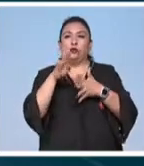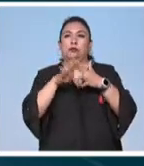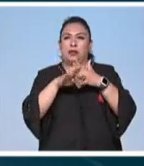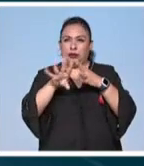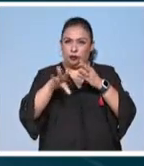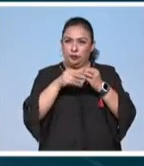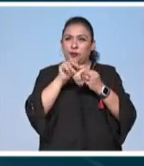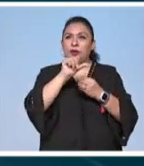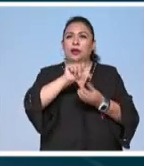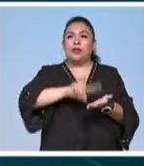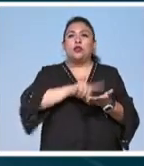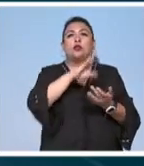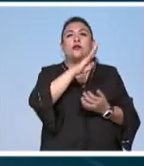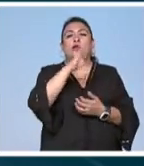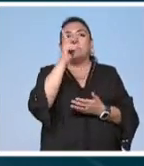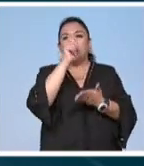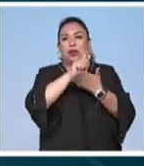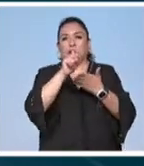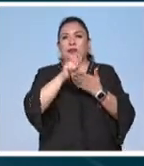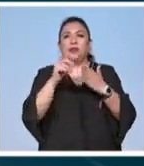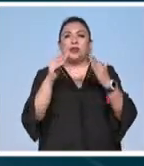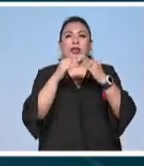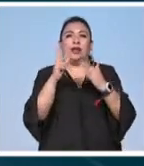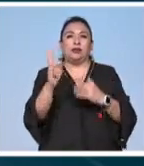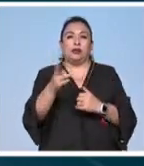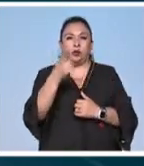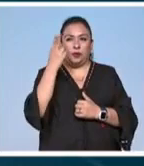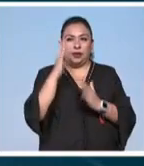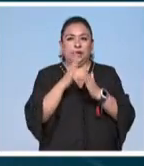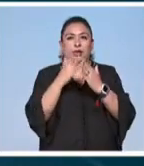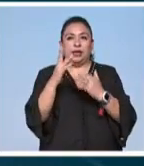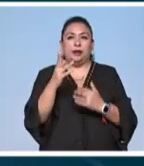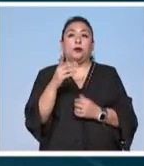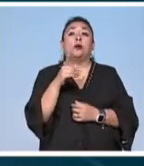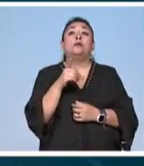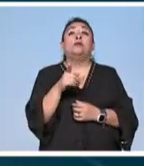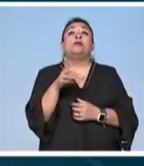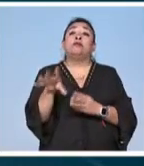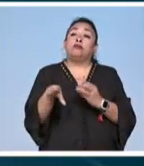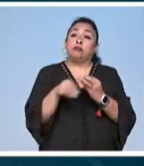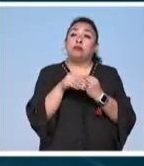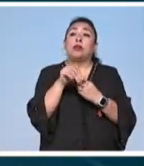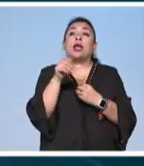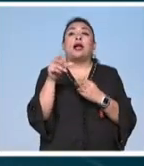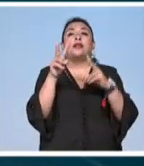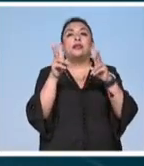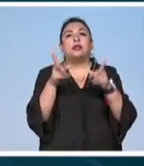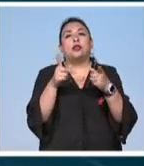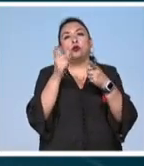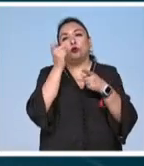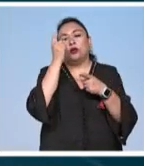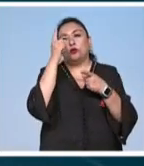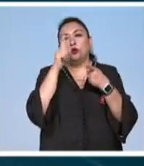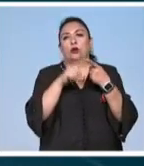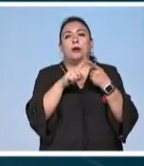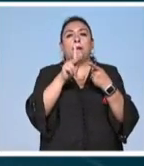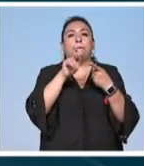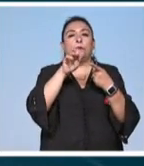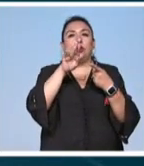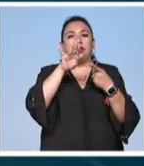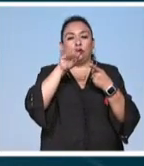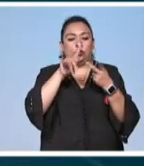ya forman parte de la biblioteca de escritoras de la casa universitaria del libro de la unam y se suman a los títulos de autoras como elena